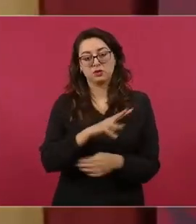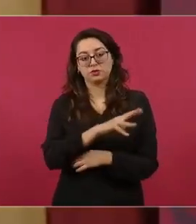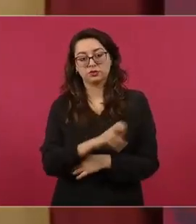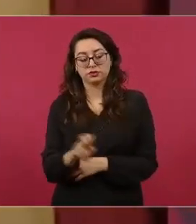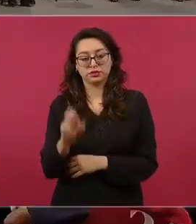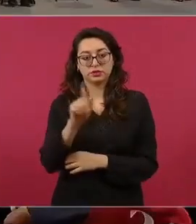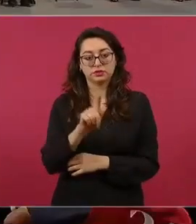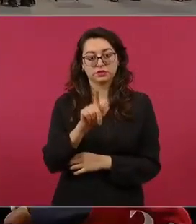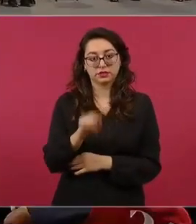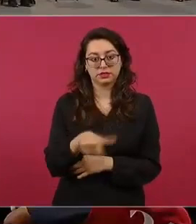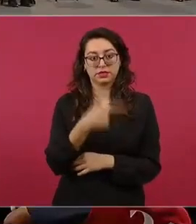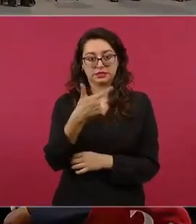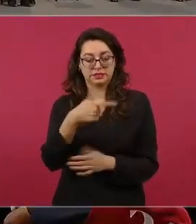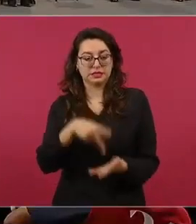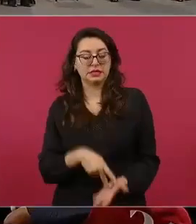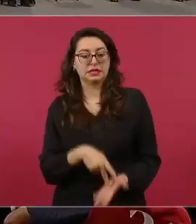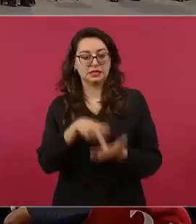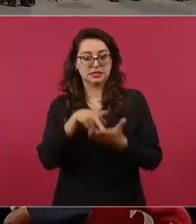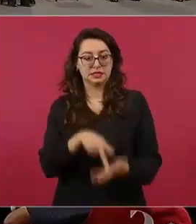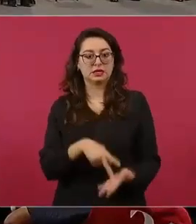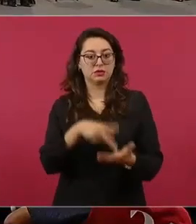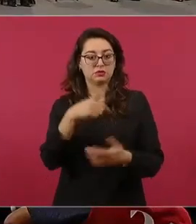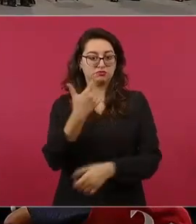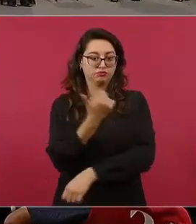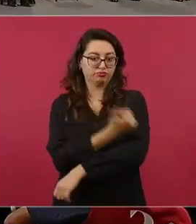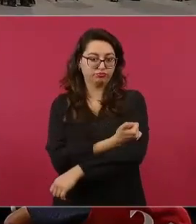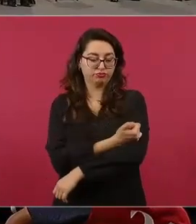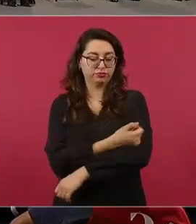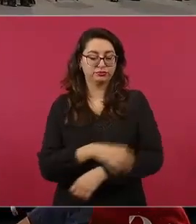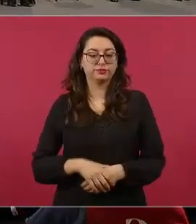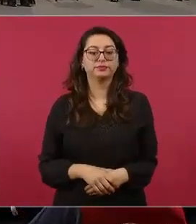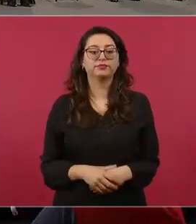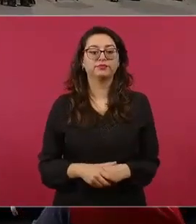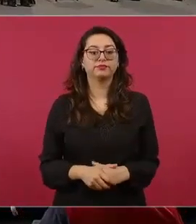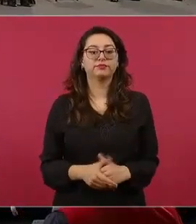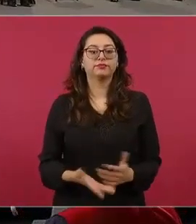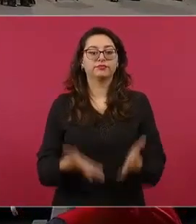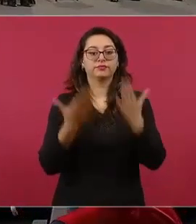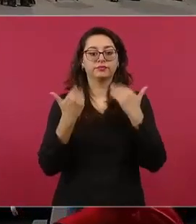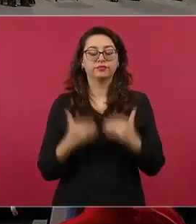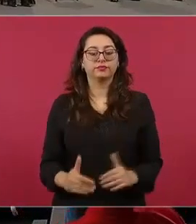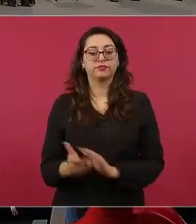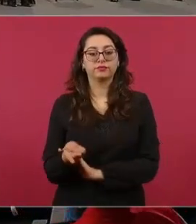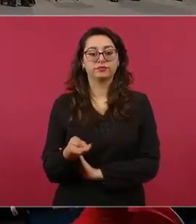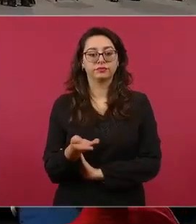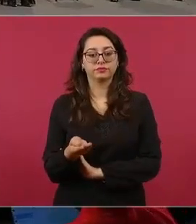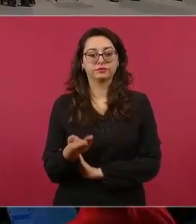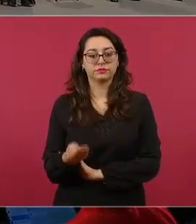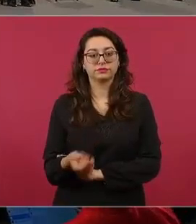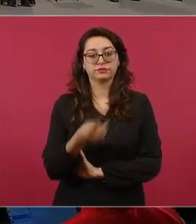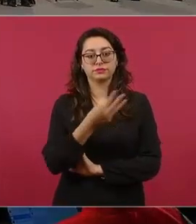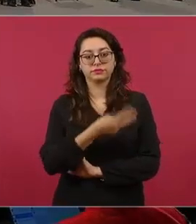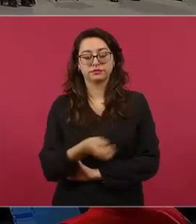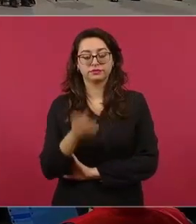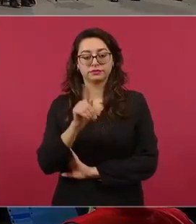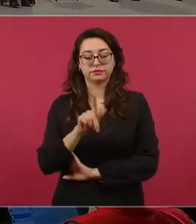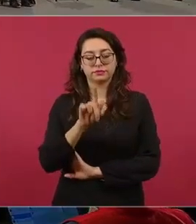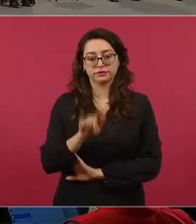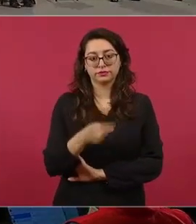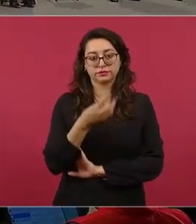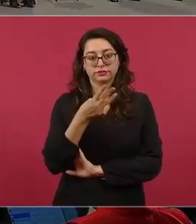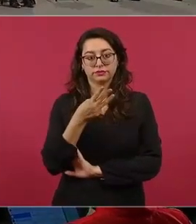.7 kilogramos de heroína asegurada. Adelante, marihuana, 367 kilogramos.